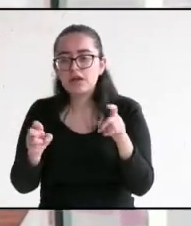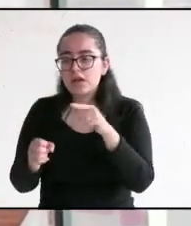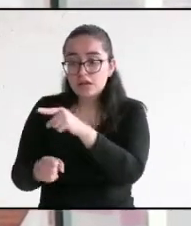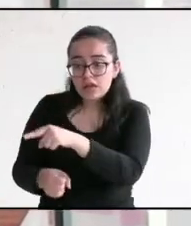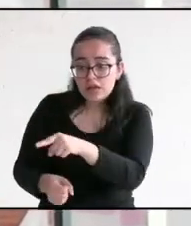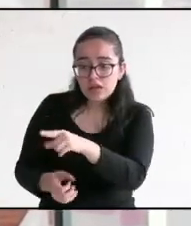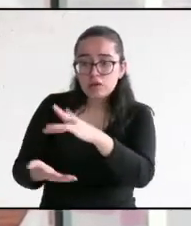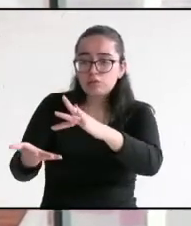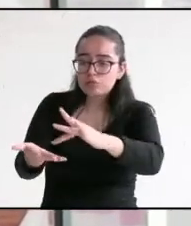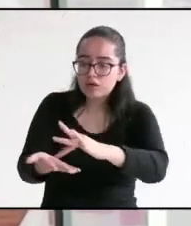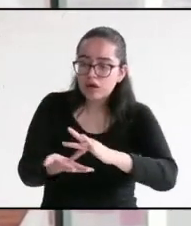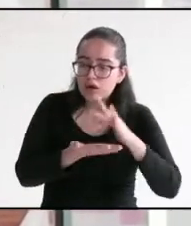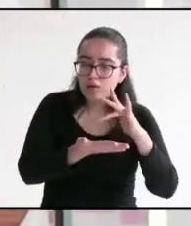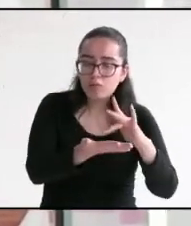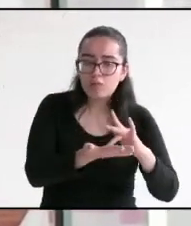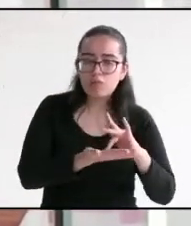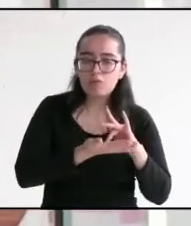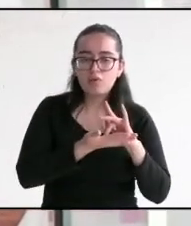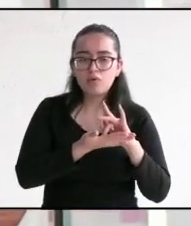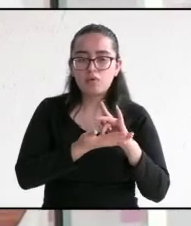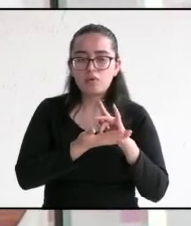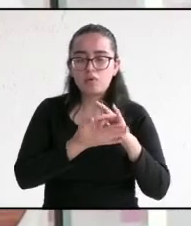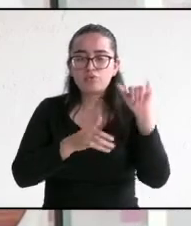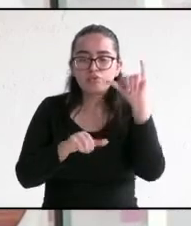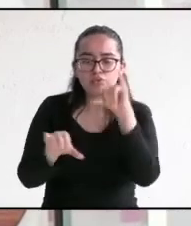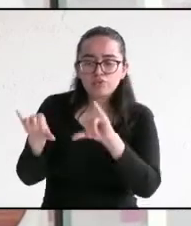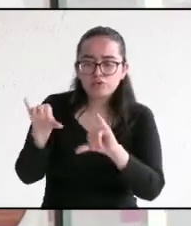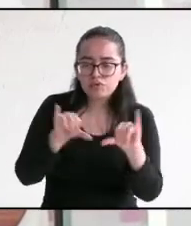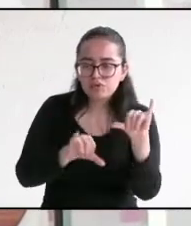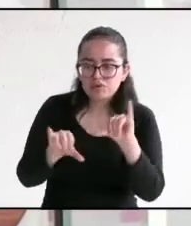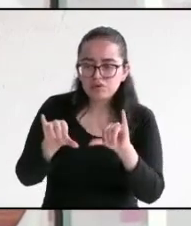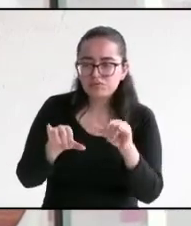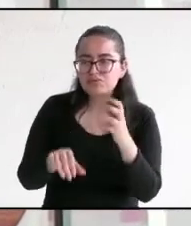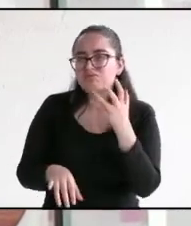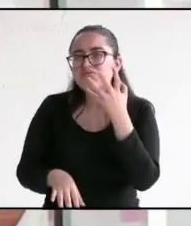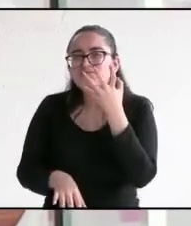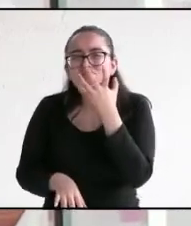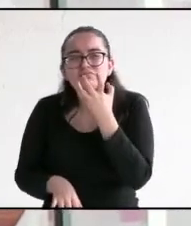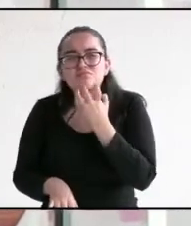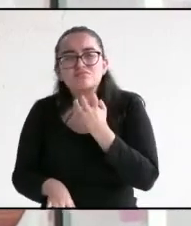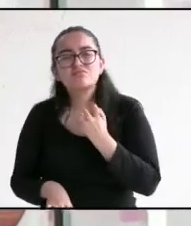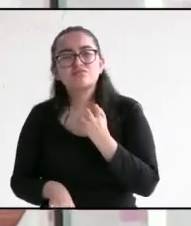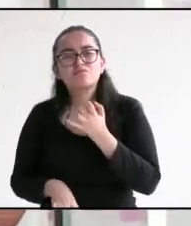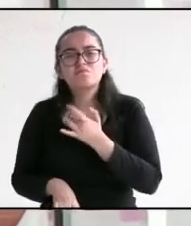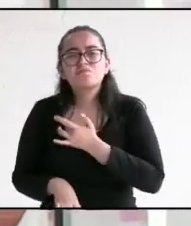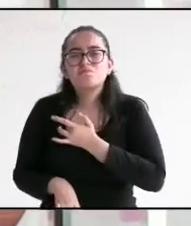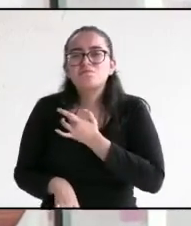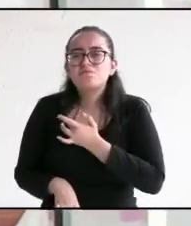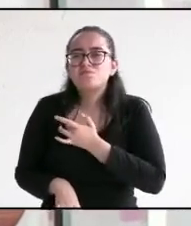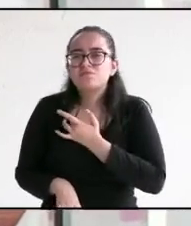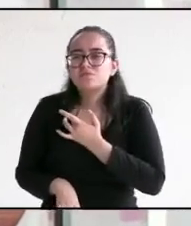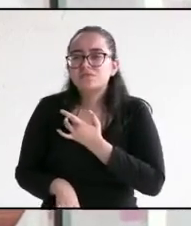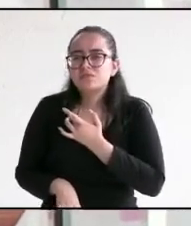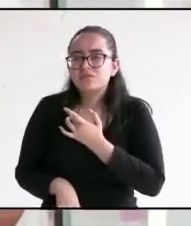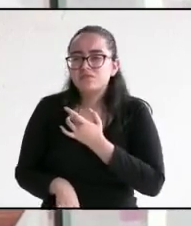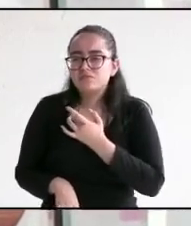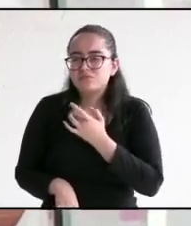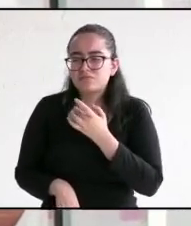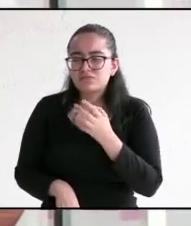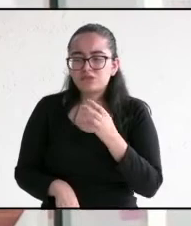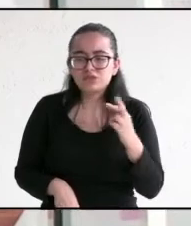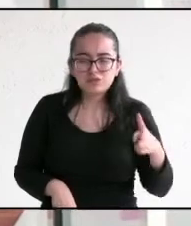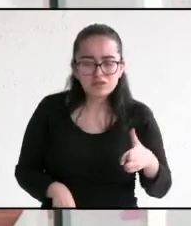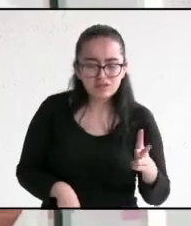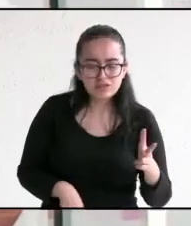a combatir todos los químicos porque es triste ver que están metiendo furadán al río